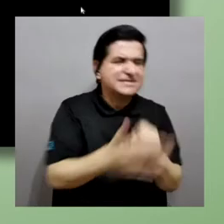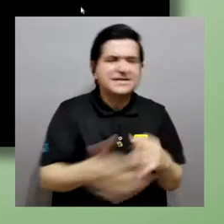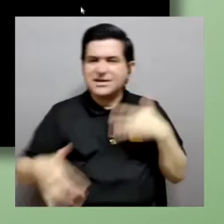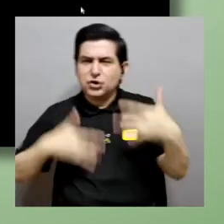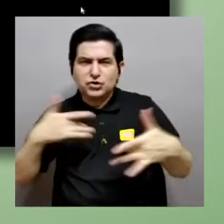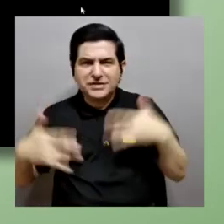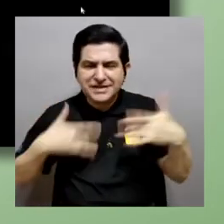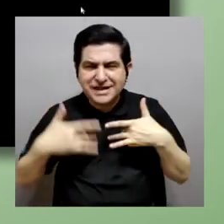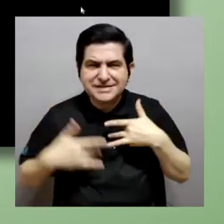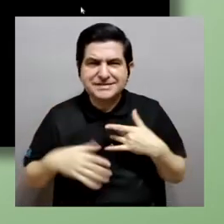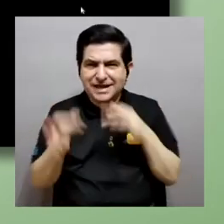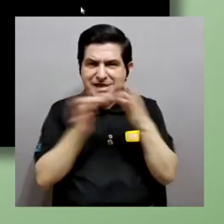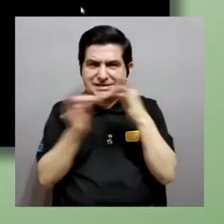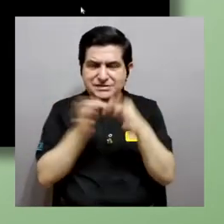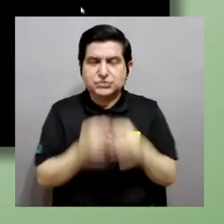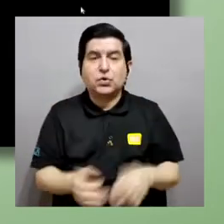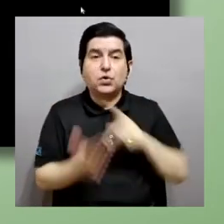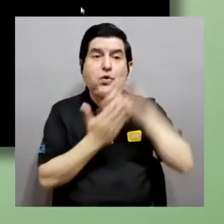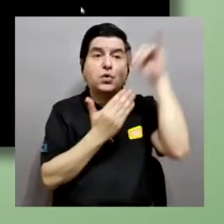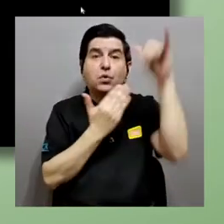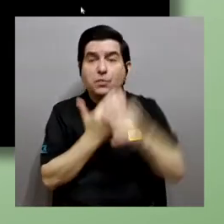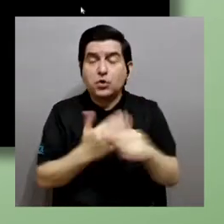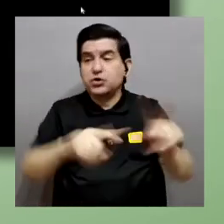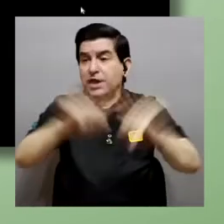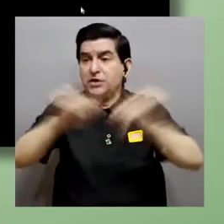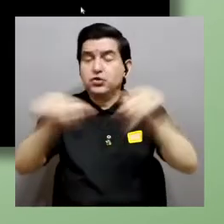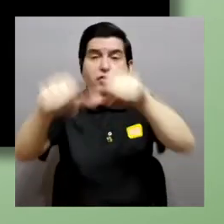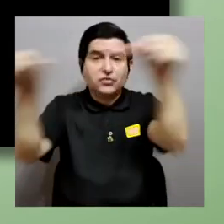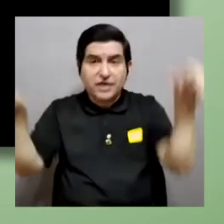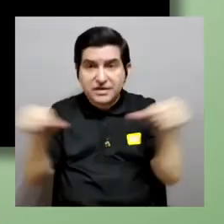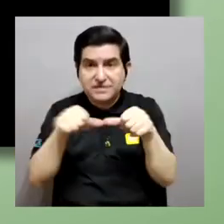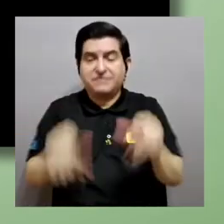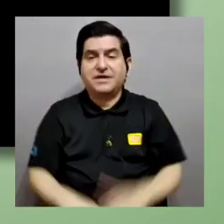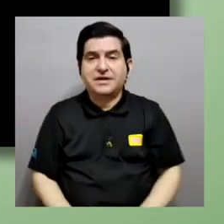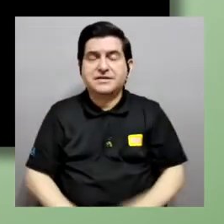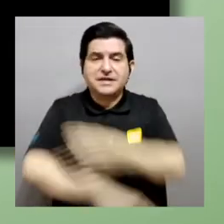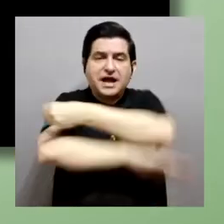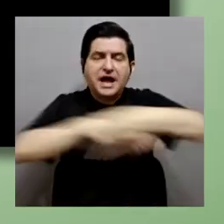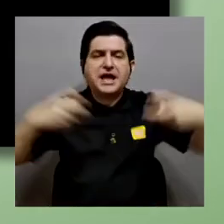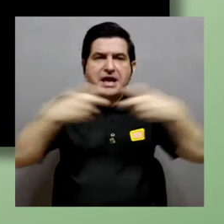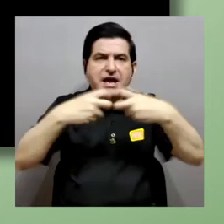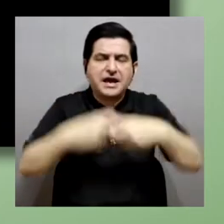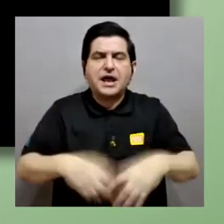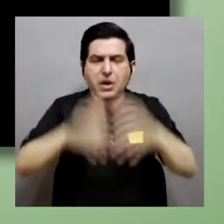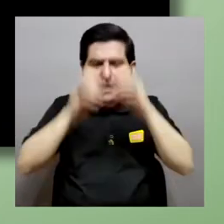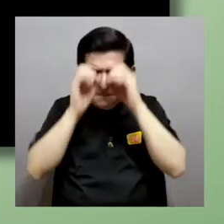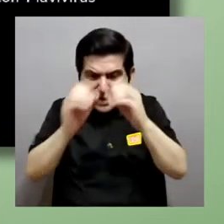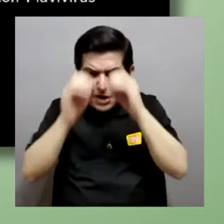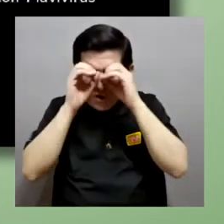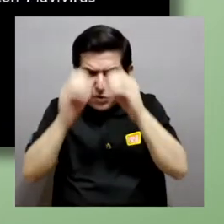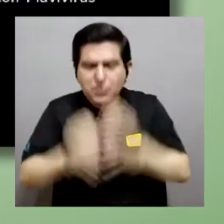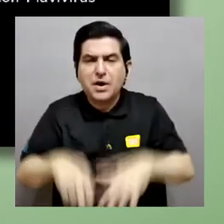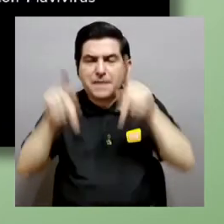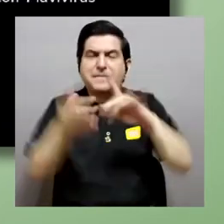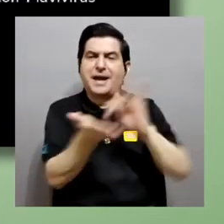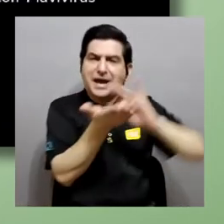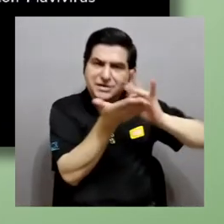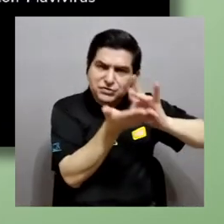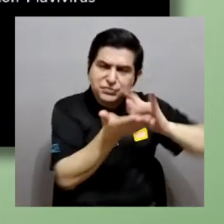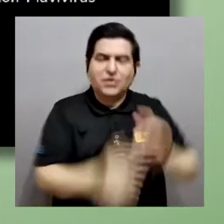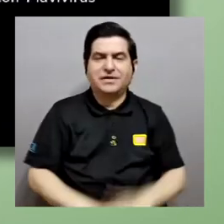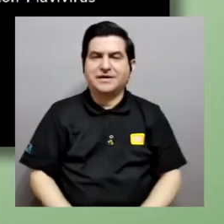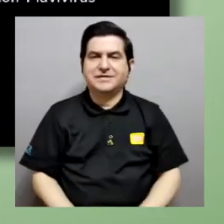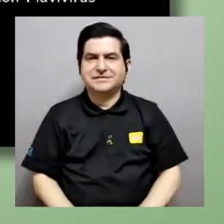mencionaba, esto es un proyecto, digamos, transdisciplinar. Trabajamos ingenieros eléctricos, microbiólogos, personas de farmacia, etcétera, de química.